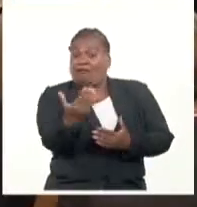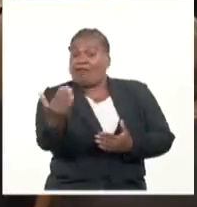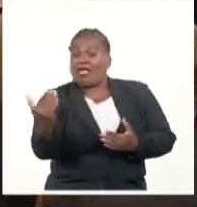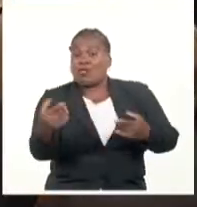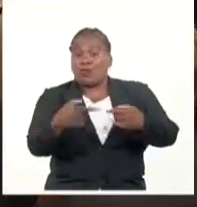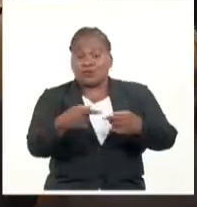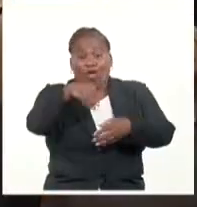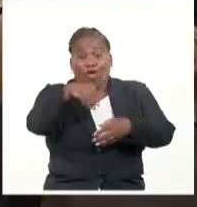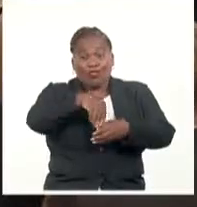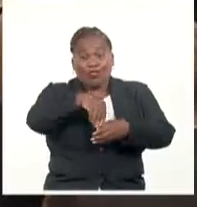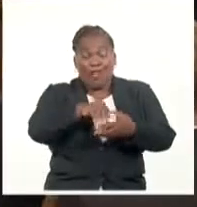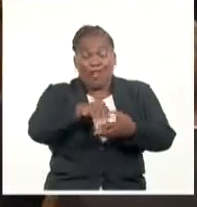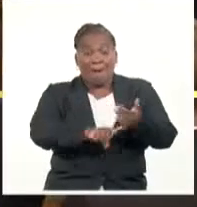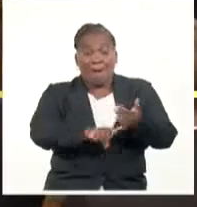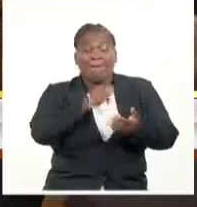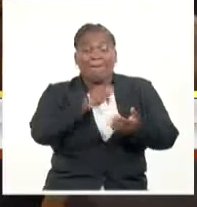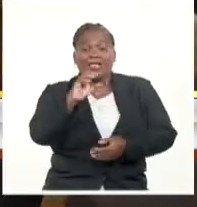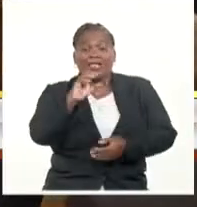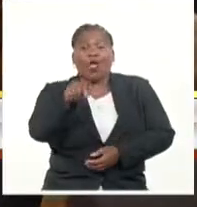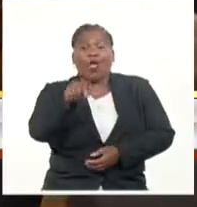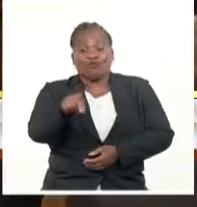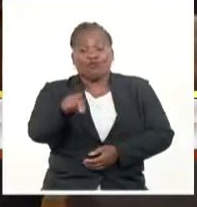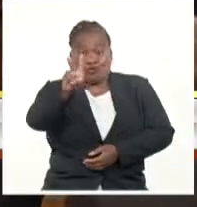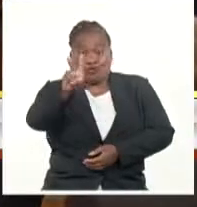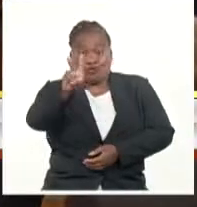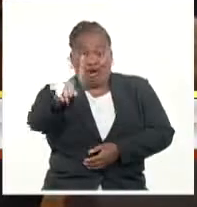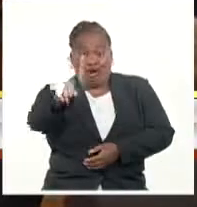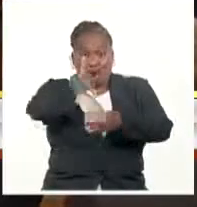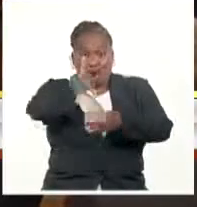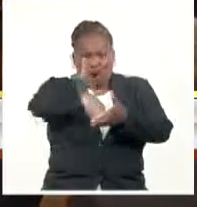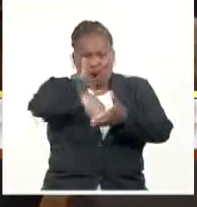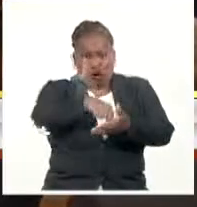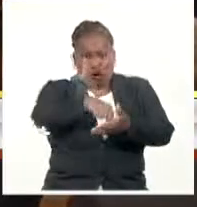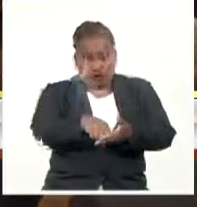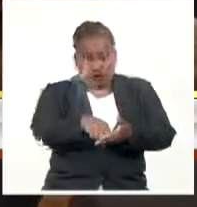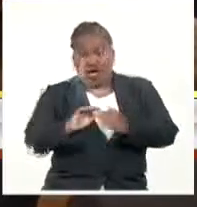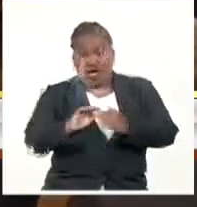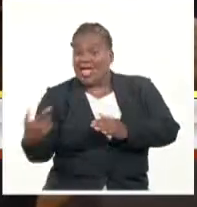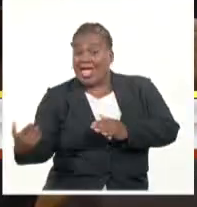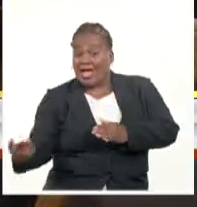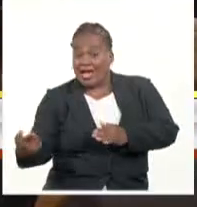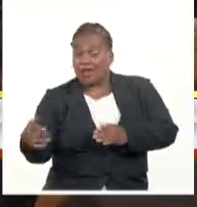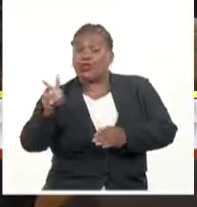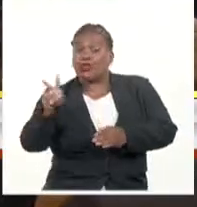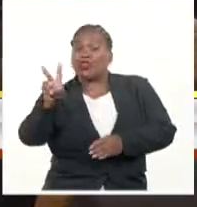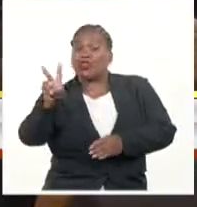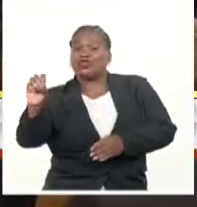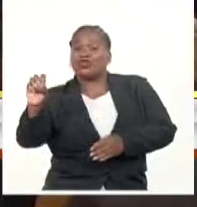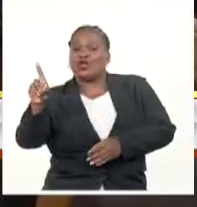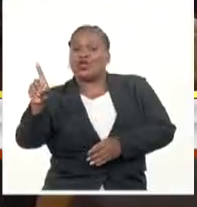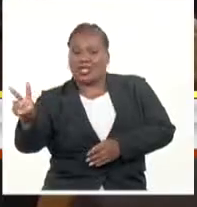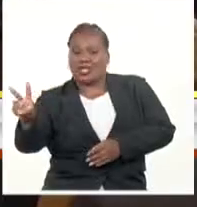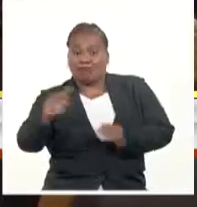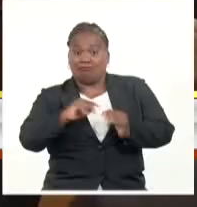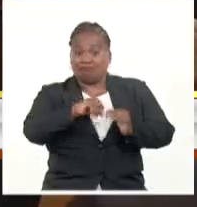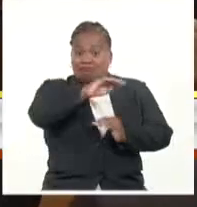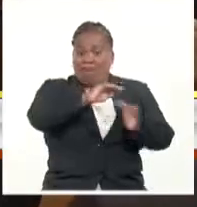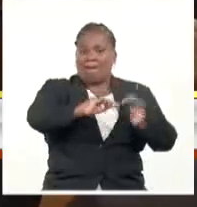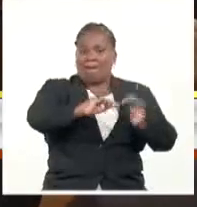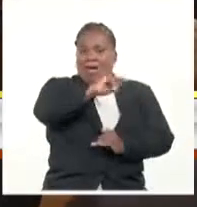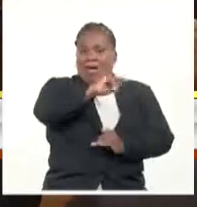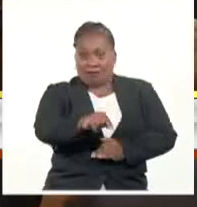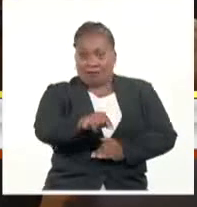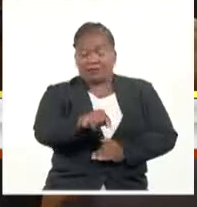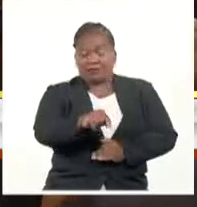de su partido y obtuvo 216 votos, mientras que su rival demócrata recibió 212. Con ello, Hacking Jeffries